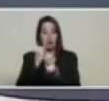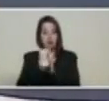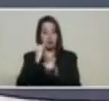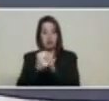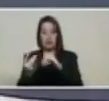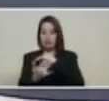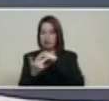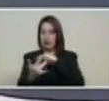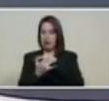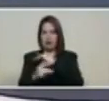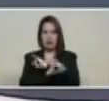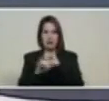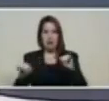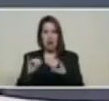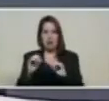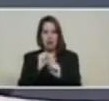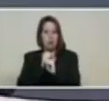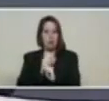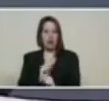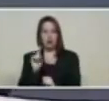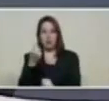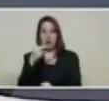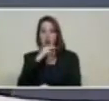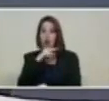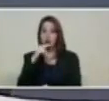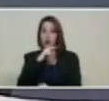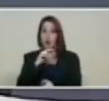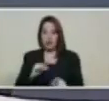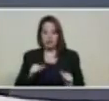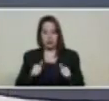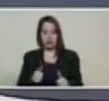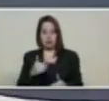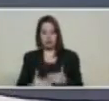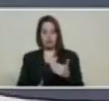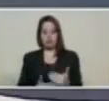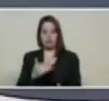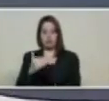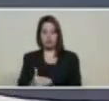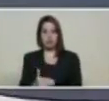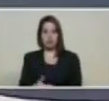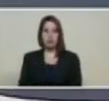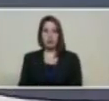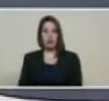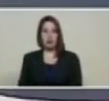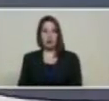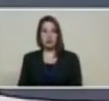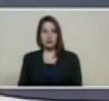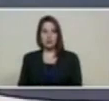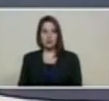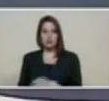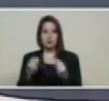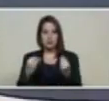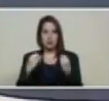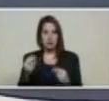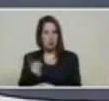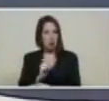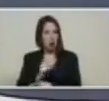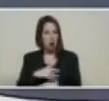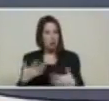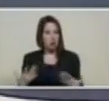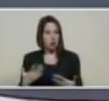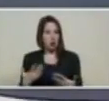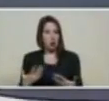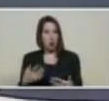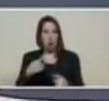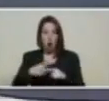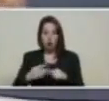esperando que llegara el primero de octubre para nosotros proceder en algunos casos de manera inmediata y acelerada en otros casos de